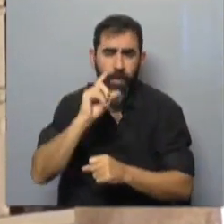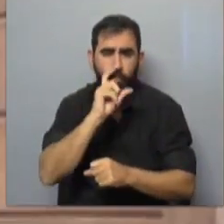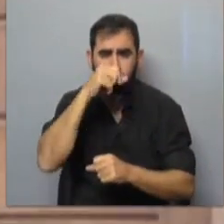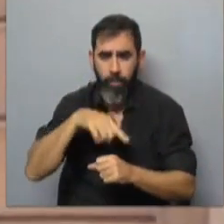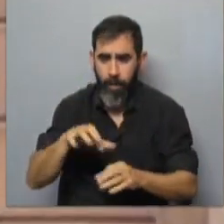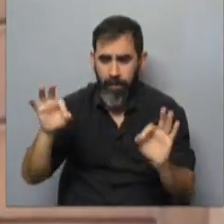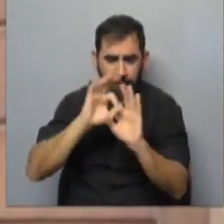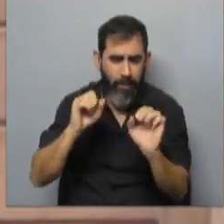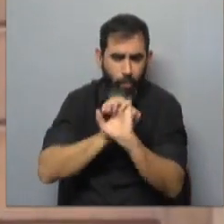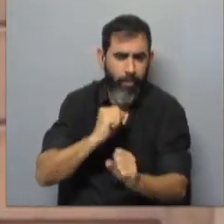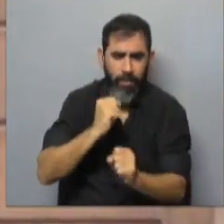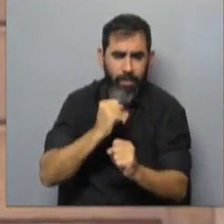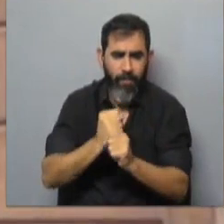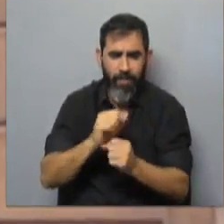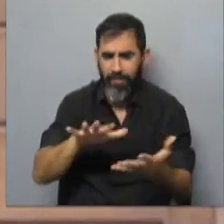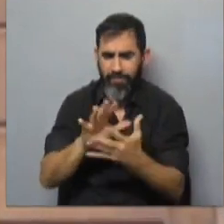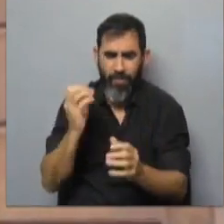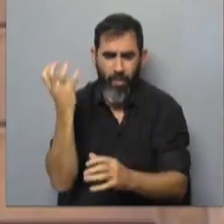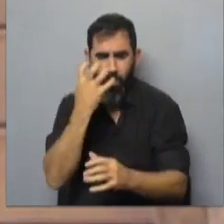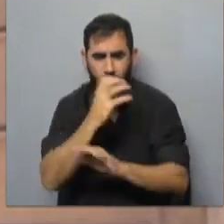donde no hay condiciones para estar ni trabajar,